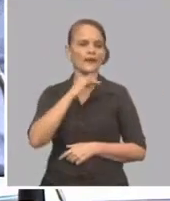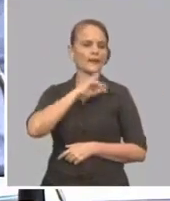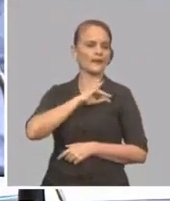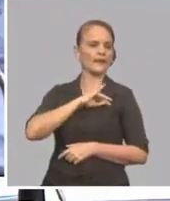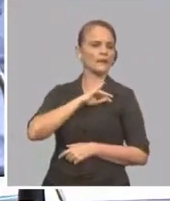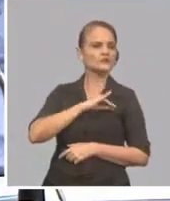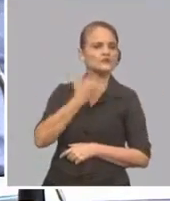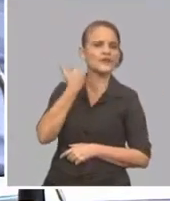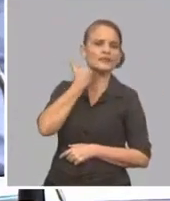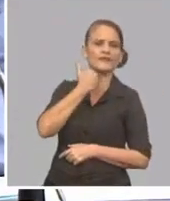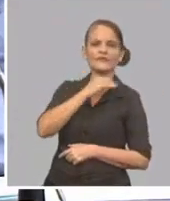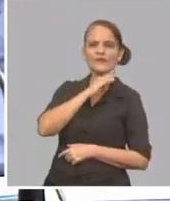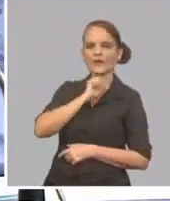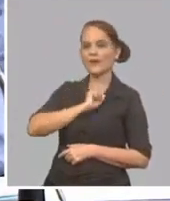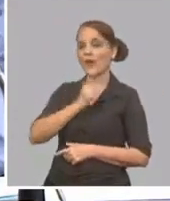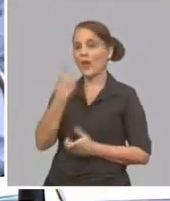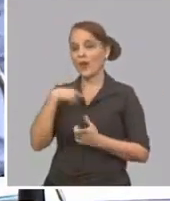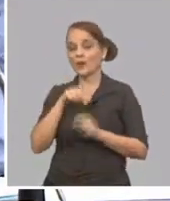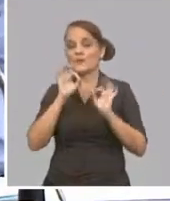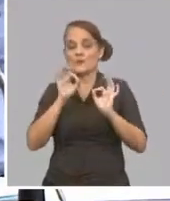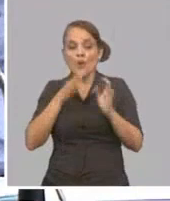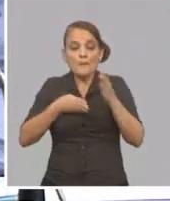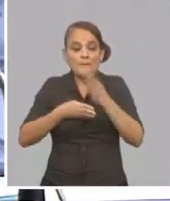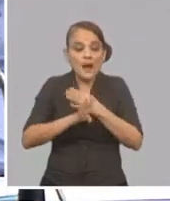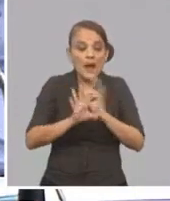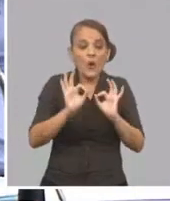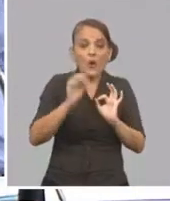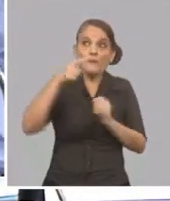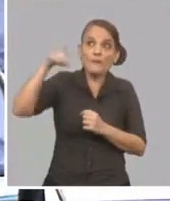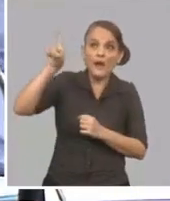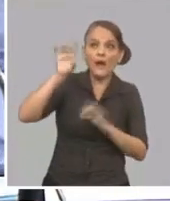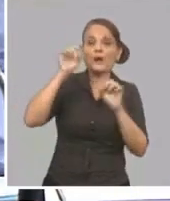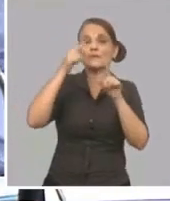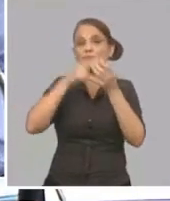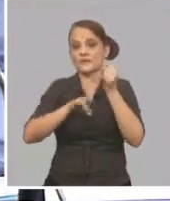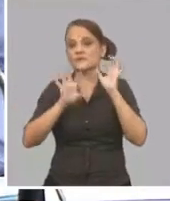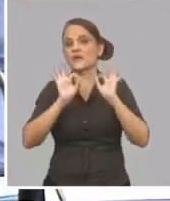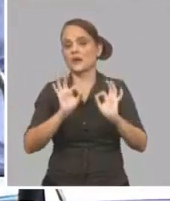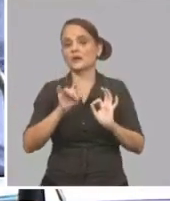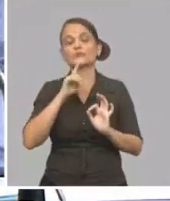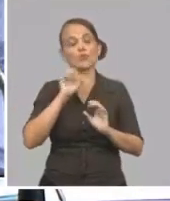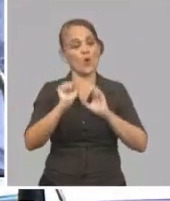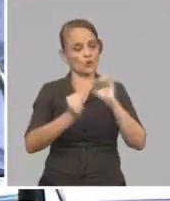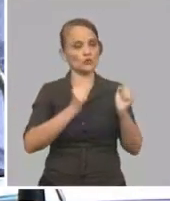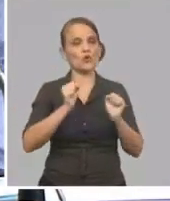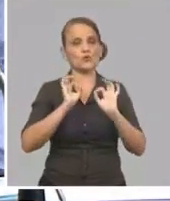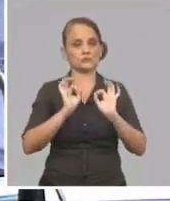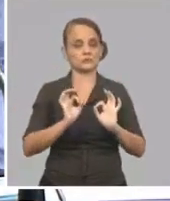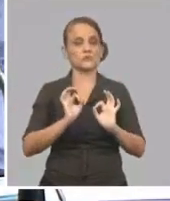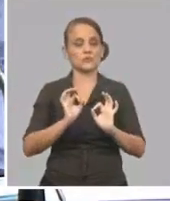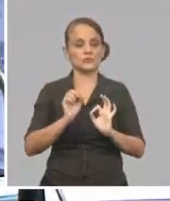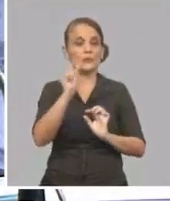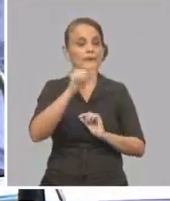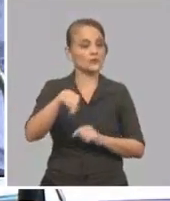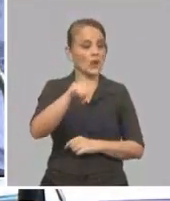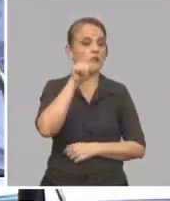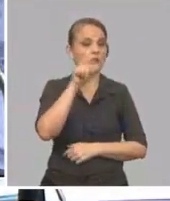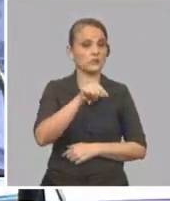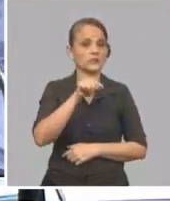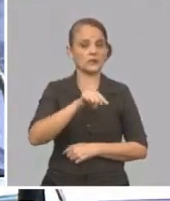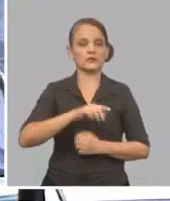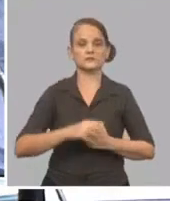salida, para garantizar que exista un control debidamente de los pasajeros.